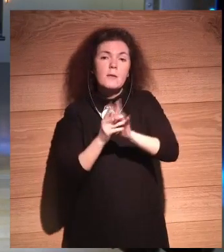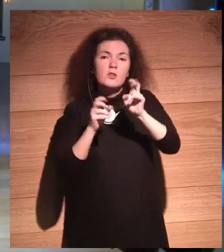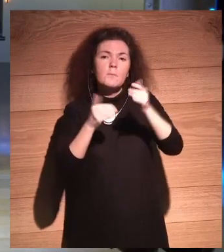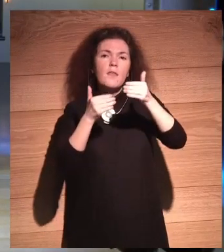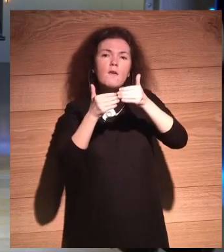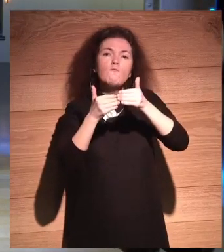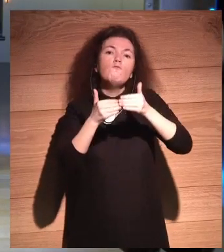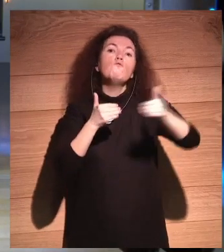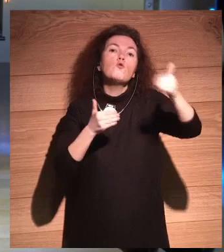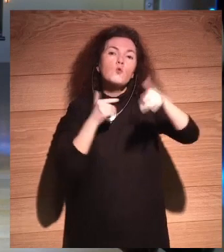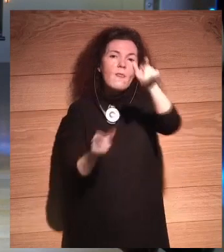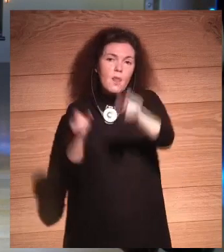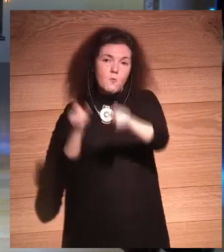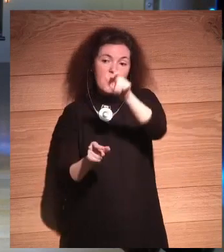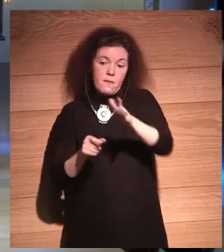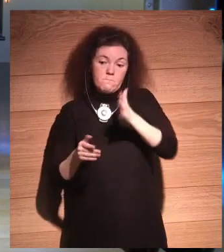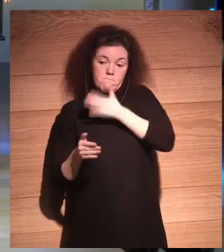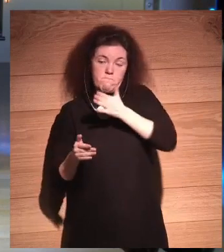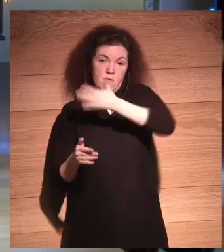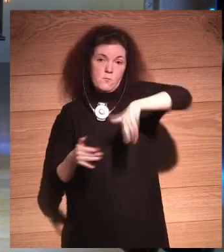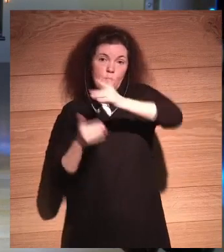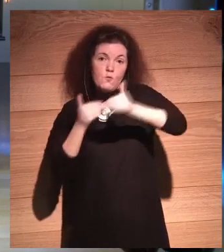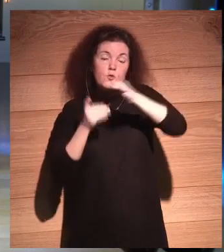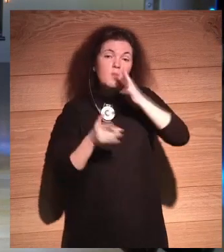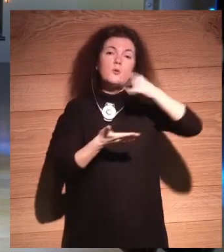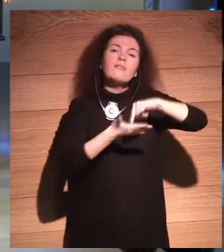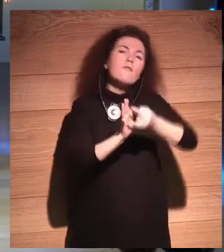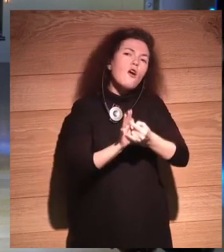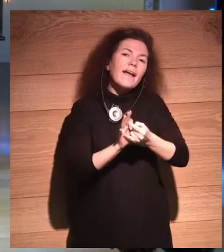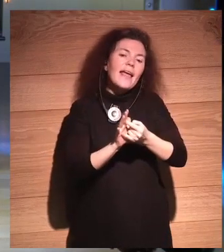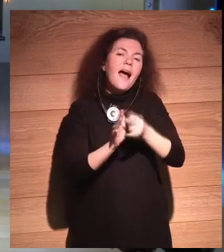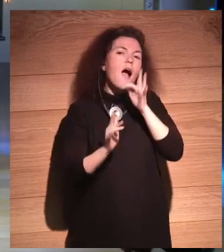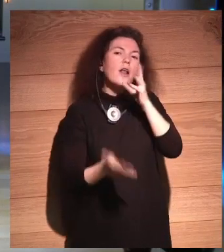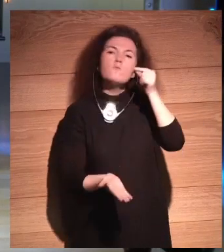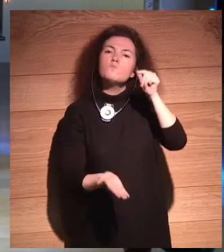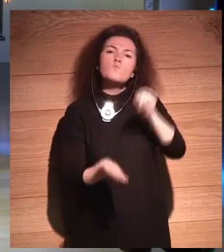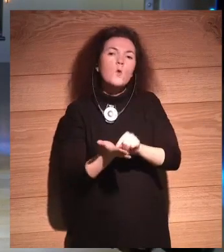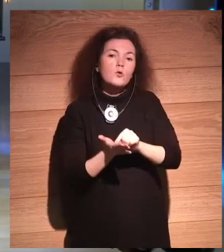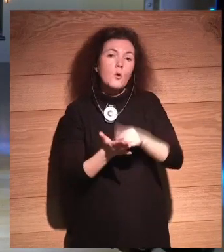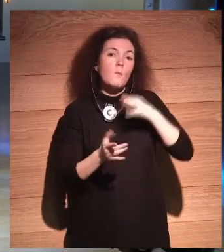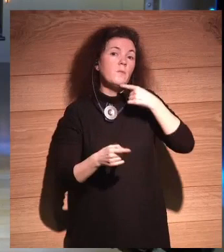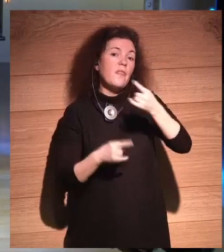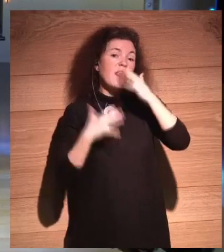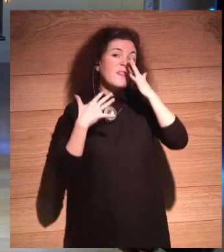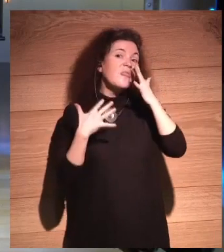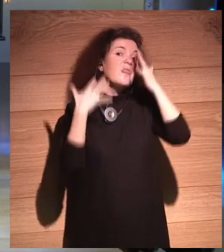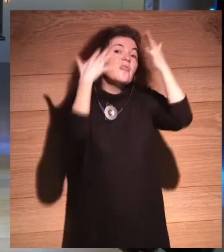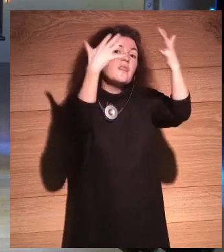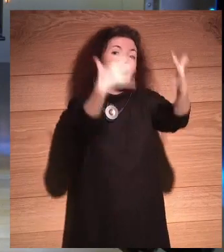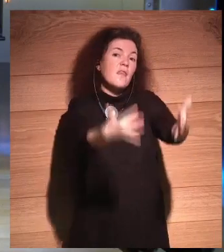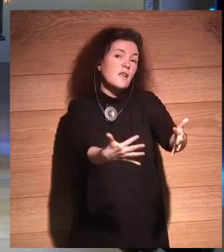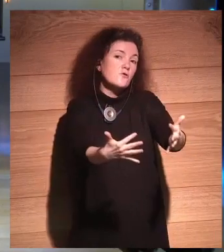futuro de la humanidad, de nuestro futuro, porque la tecnología está en un punto en el que podemos decir que en 10 años